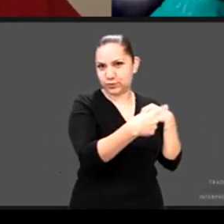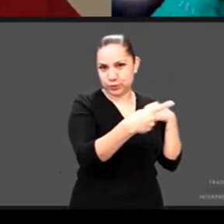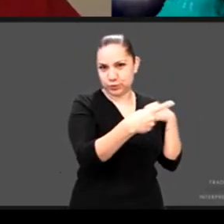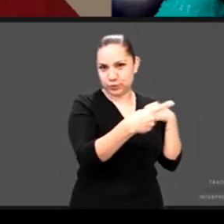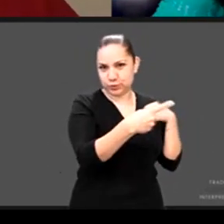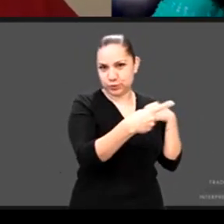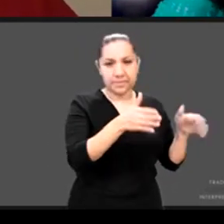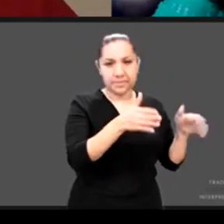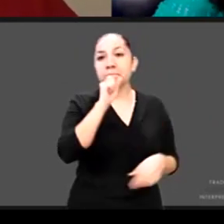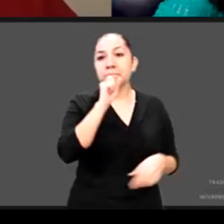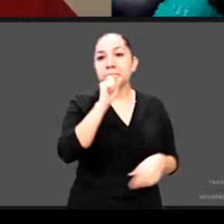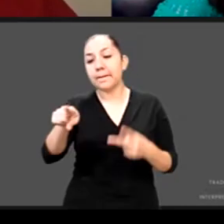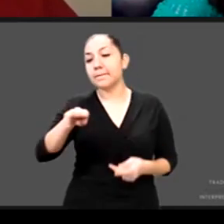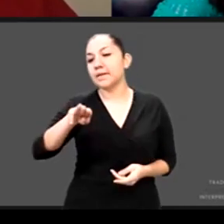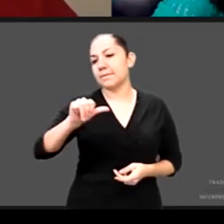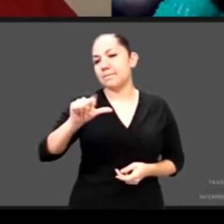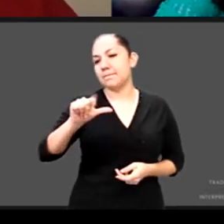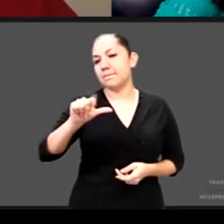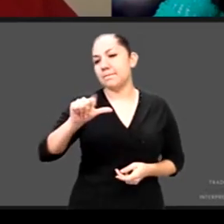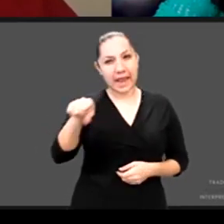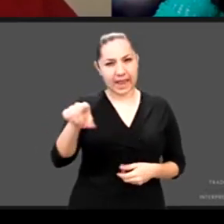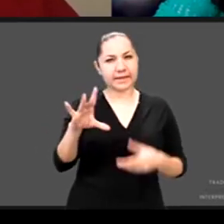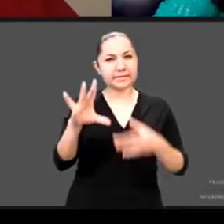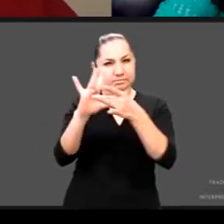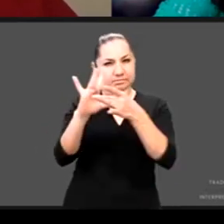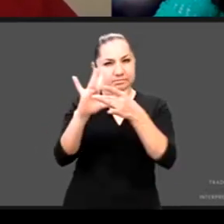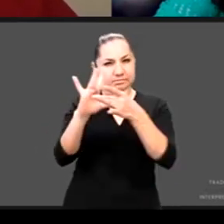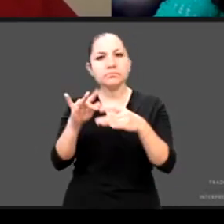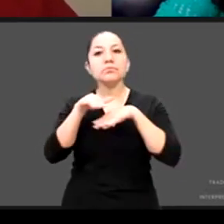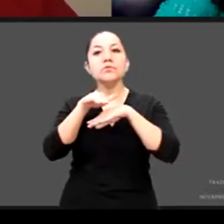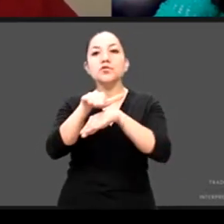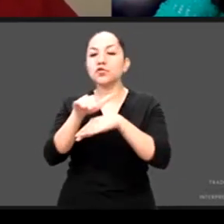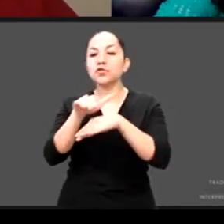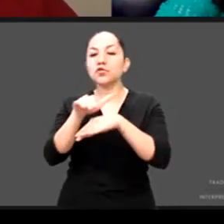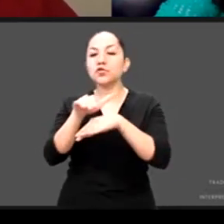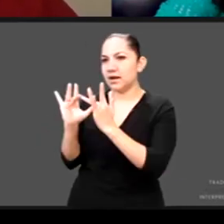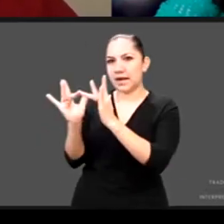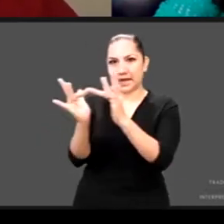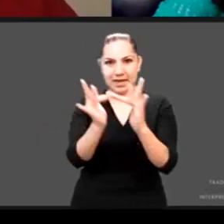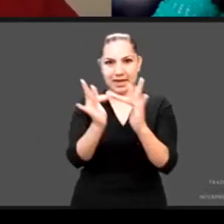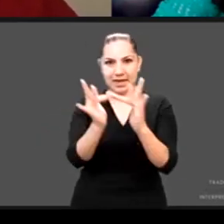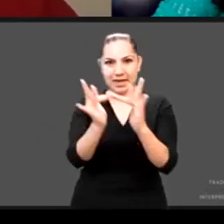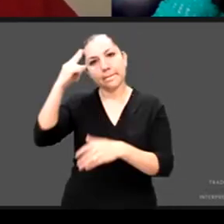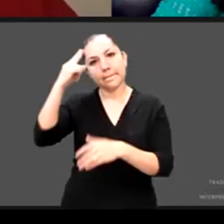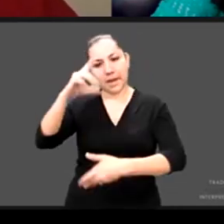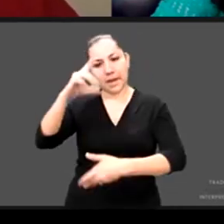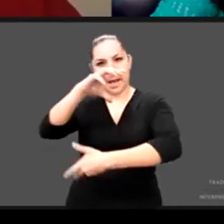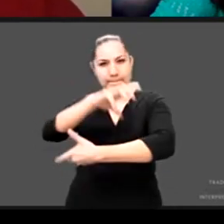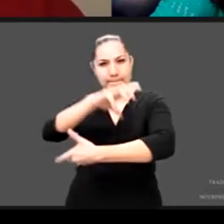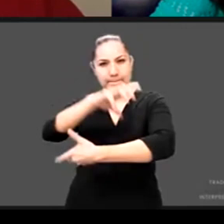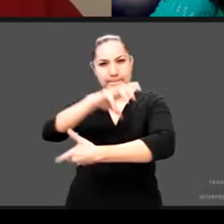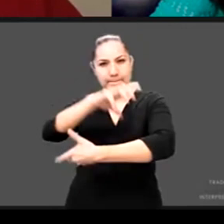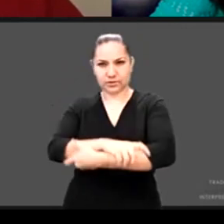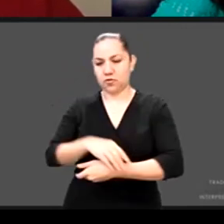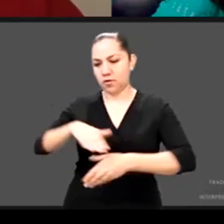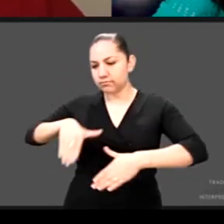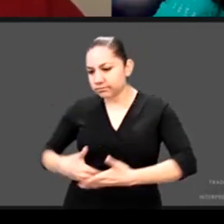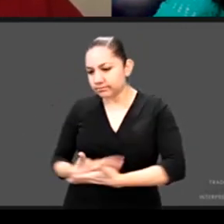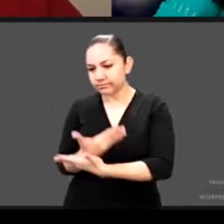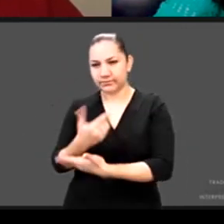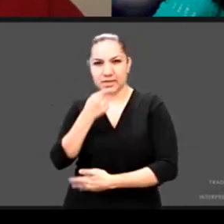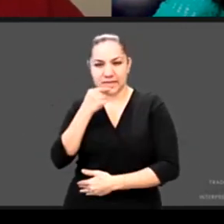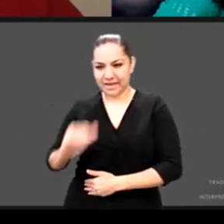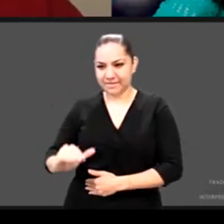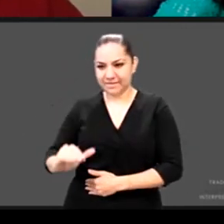enorme esfuerzo que representa la construcción de una red de la importancia del pacto por la primera infancia en la que yo me